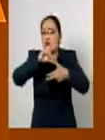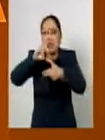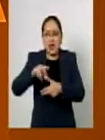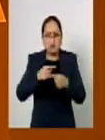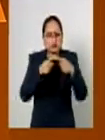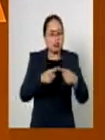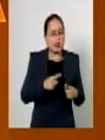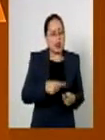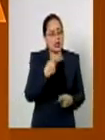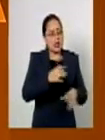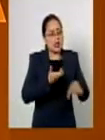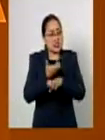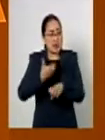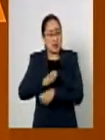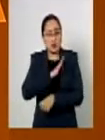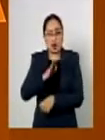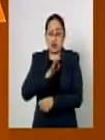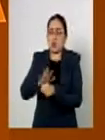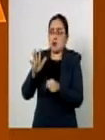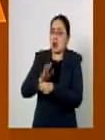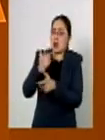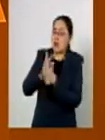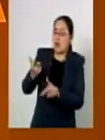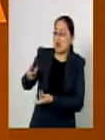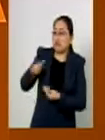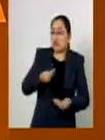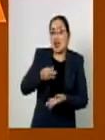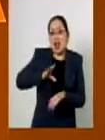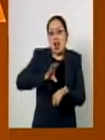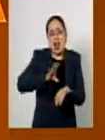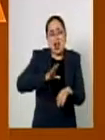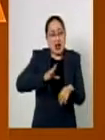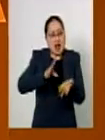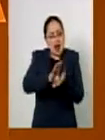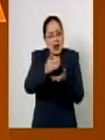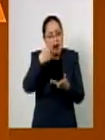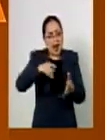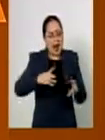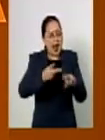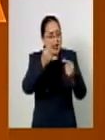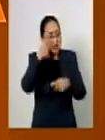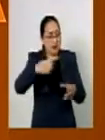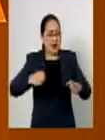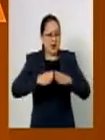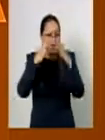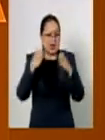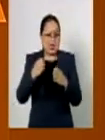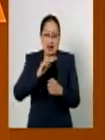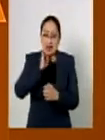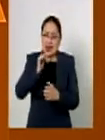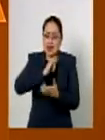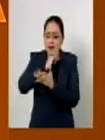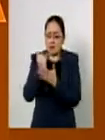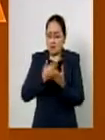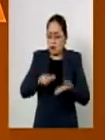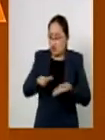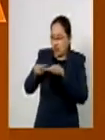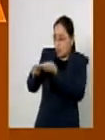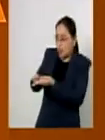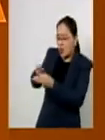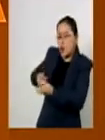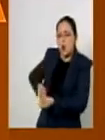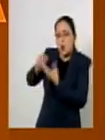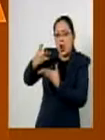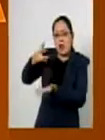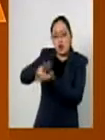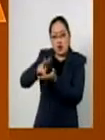podrán utilizar los recursos de libre disposición para atender las emergencias sin necesidad de presentar el estudio de costo